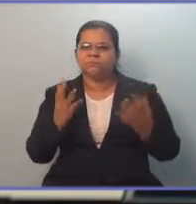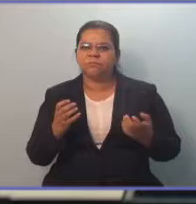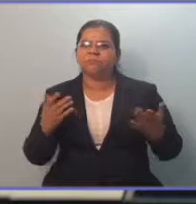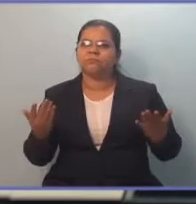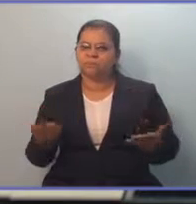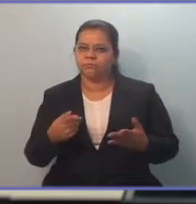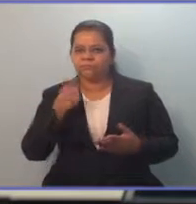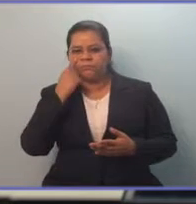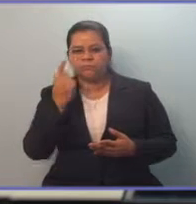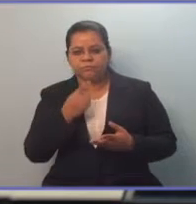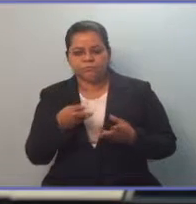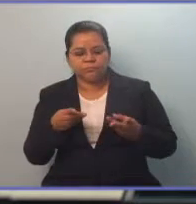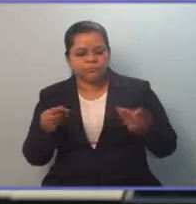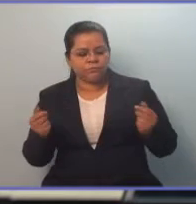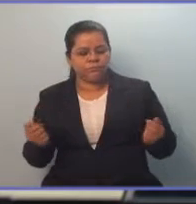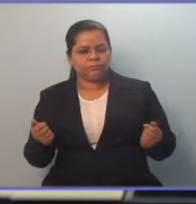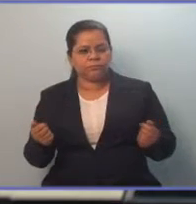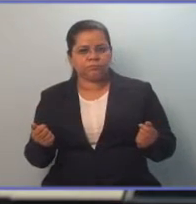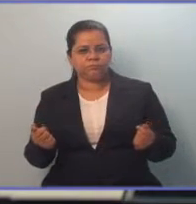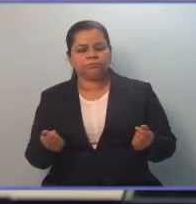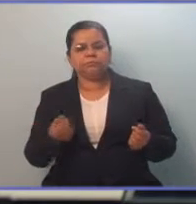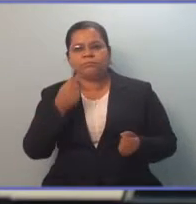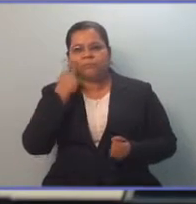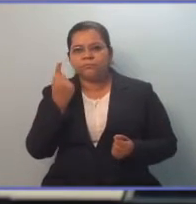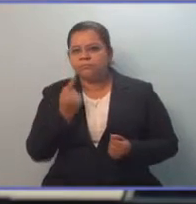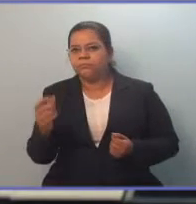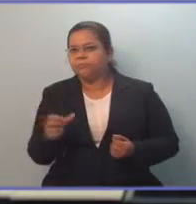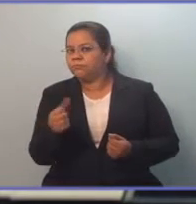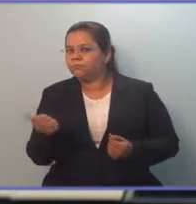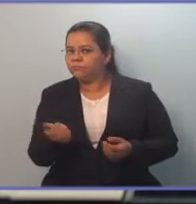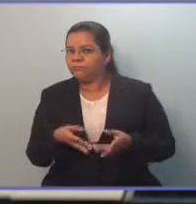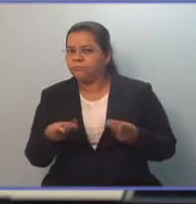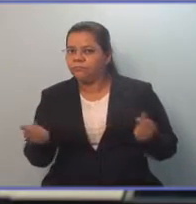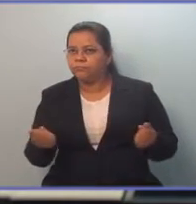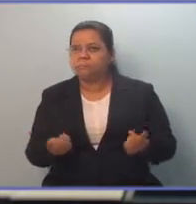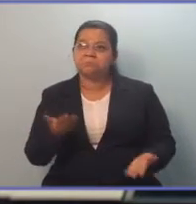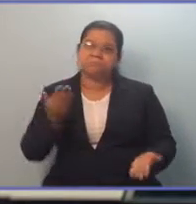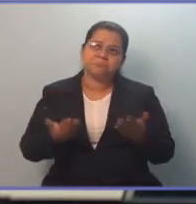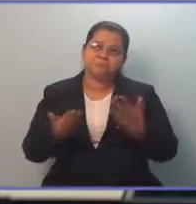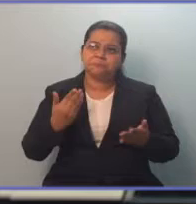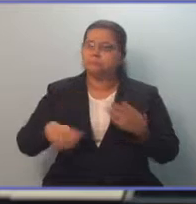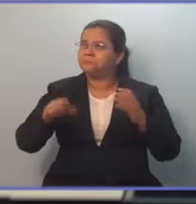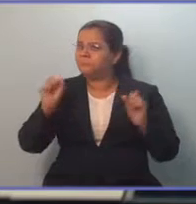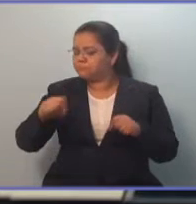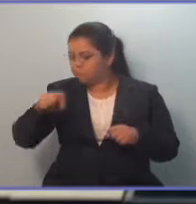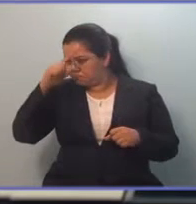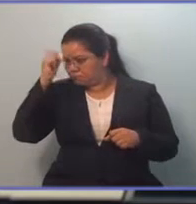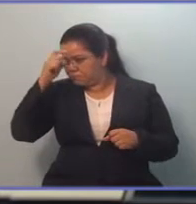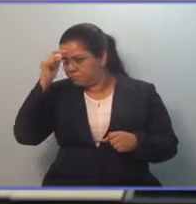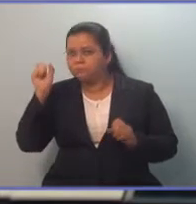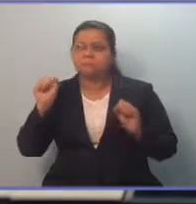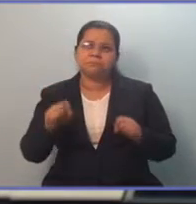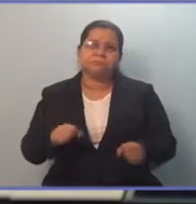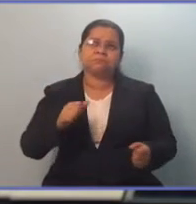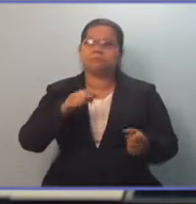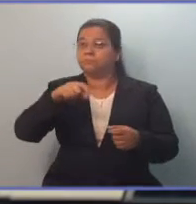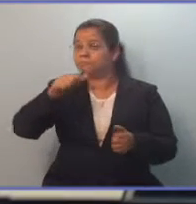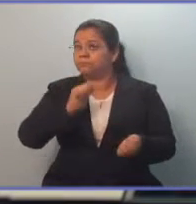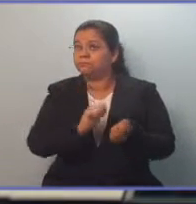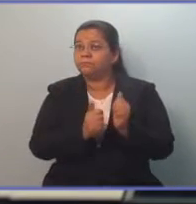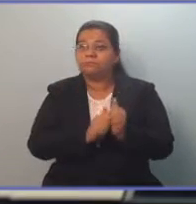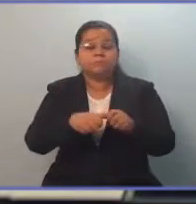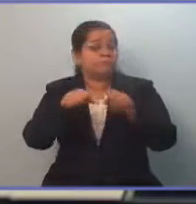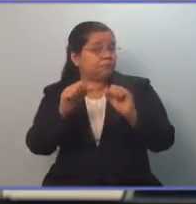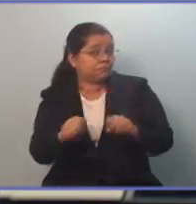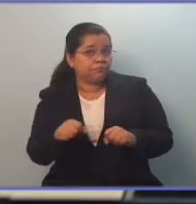alternativa. Una alternativa que puede ser empleo, que puede ser deporte, que puede ser educación, que